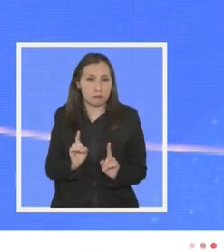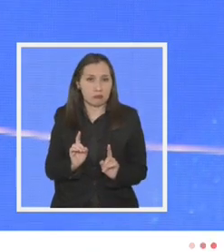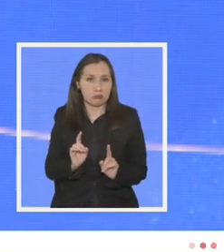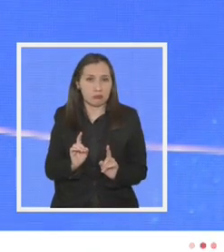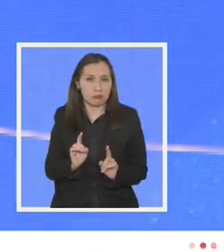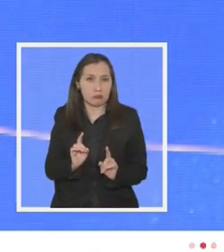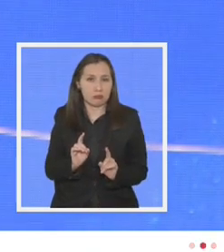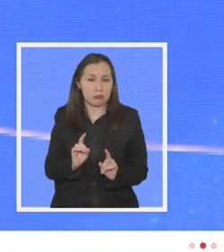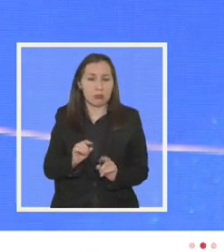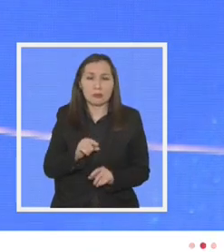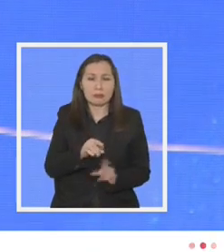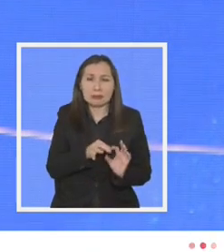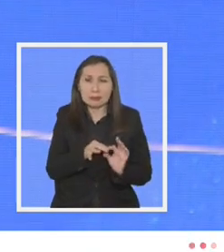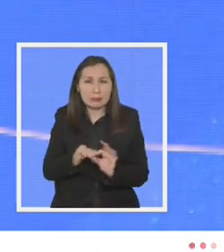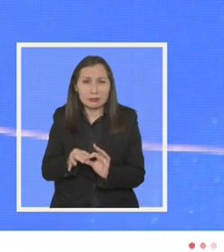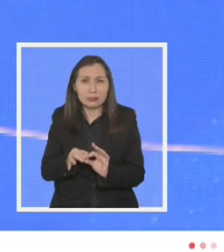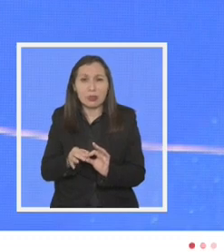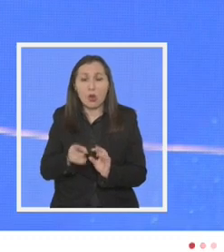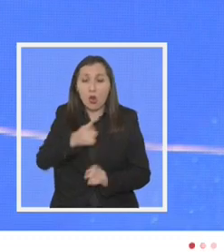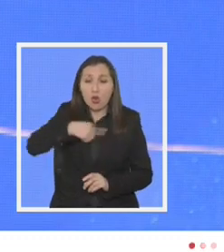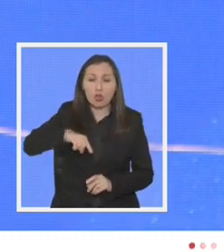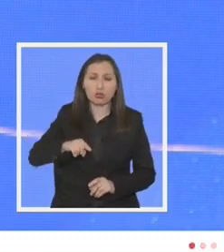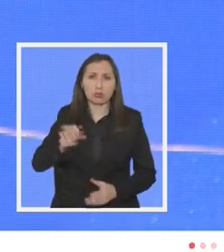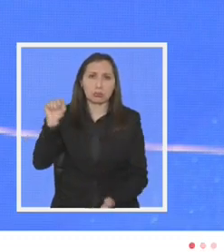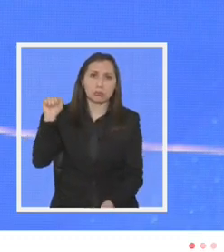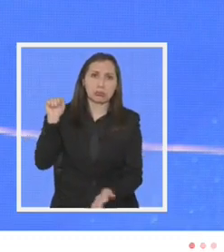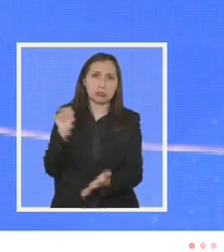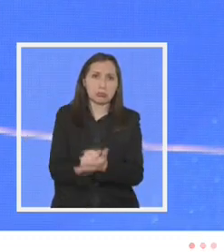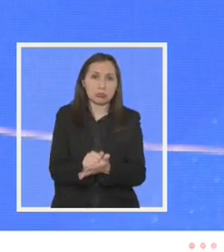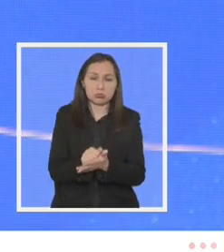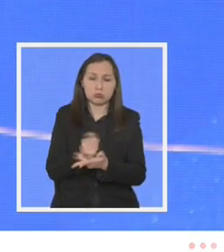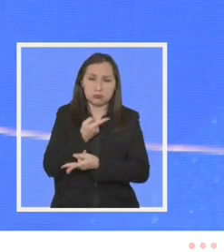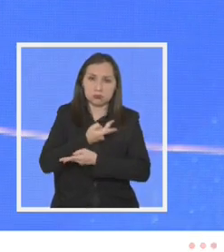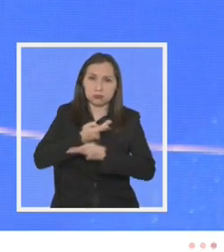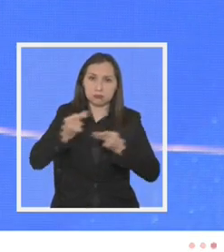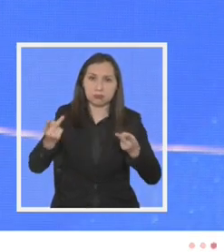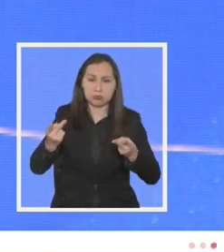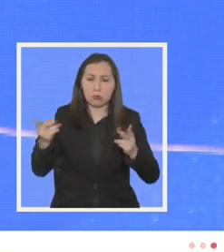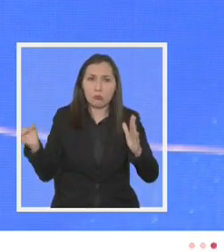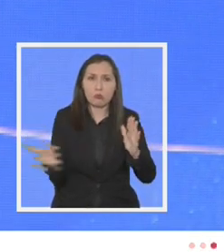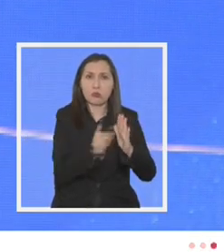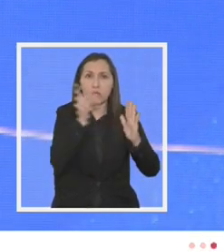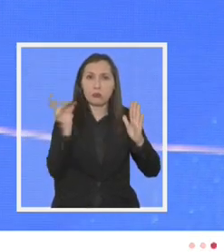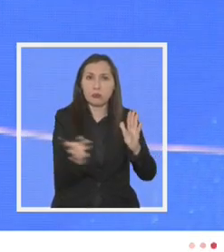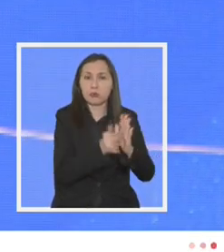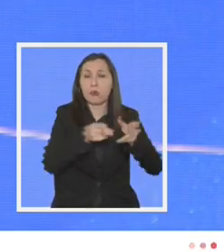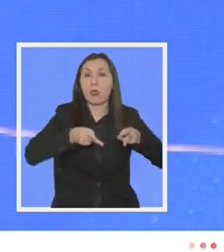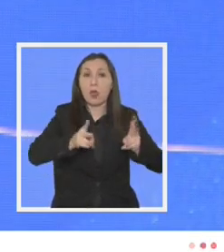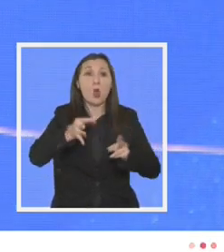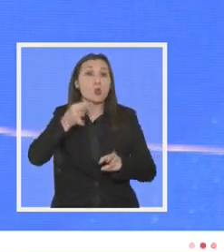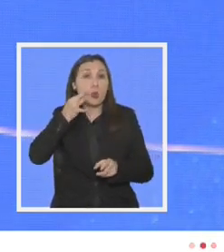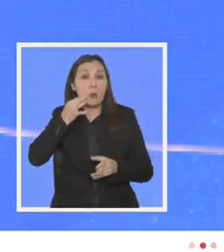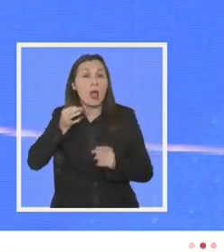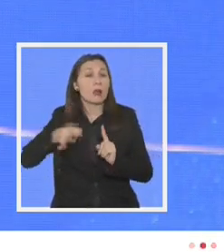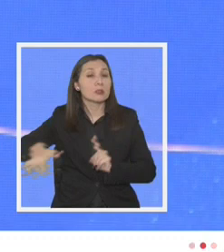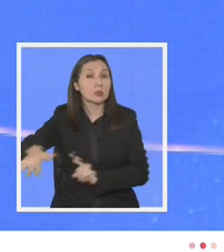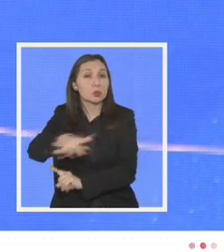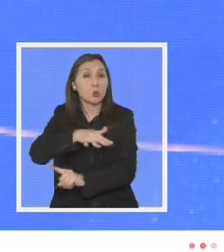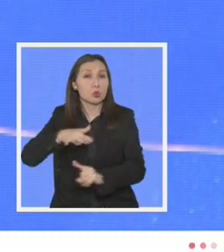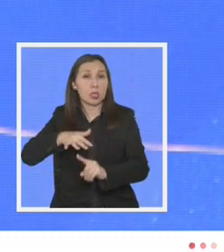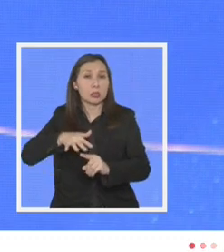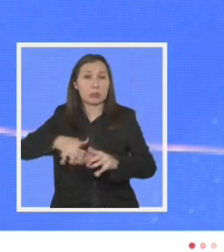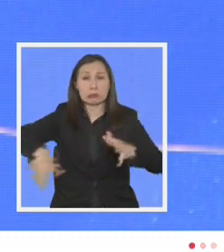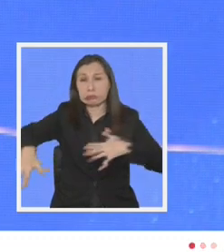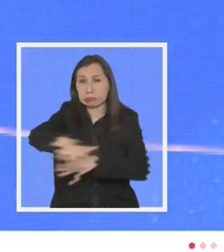ni menos de que hayamos alzado la voz frente a las vulneraciones a los derechos humanos que se produjeron en el contexto del